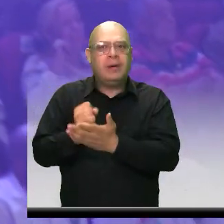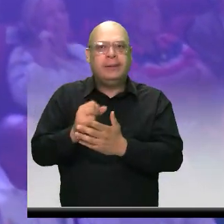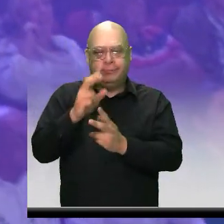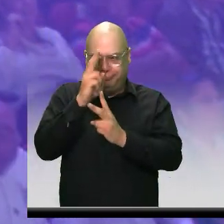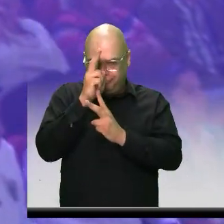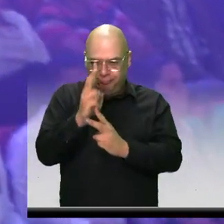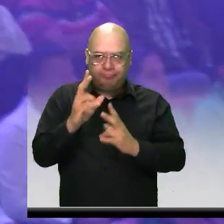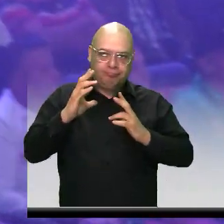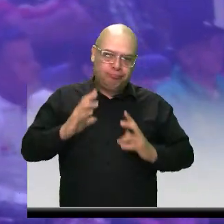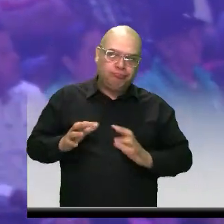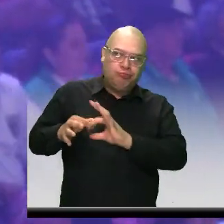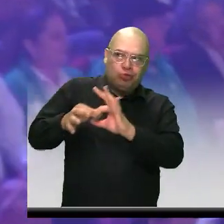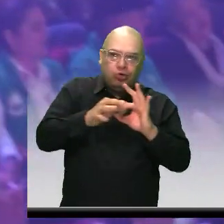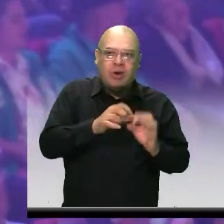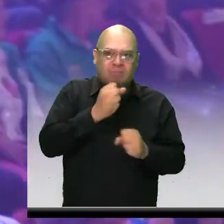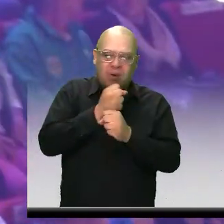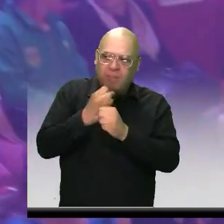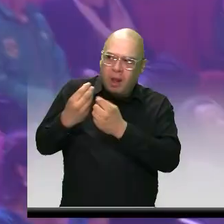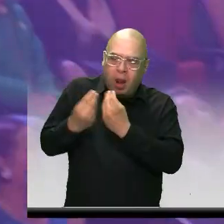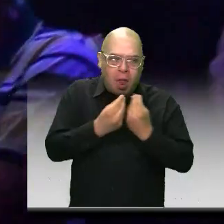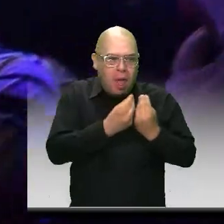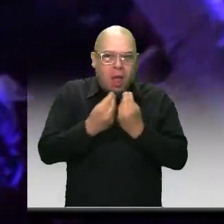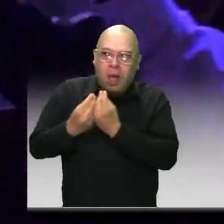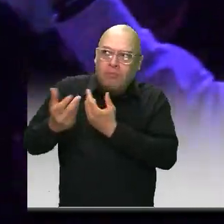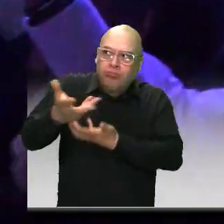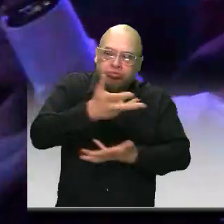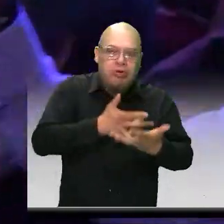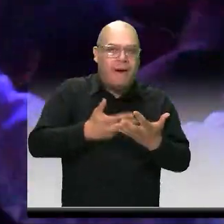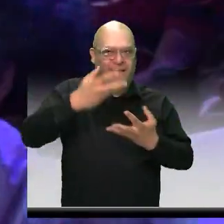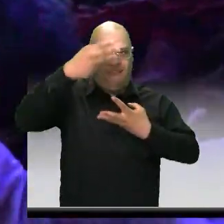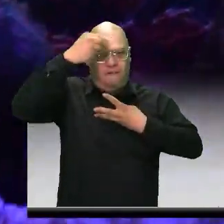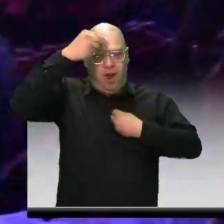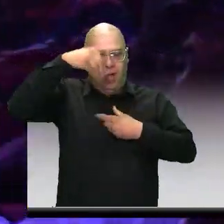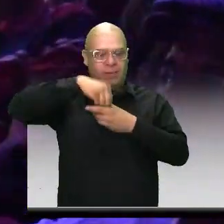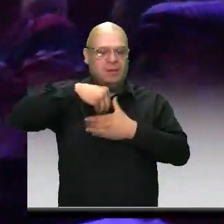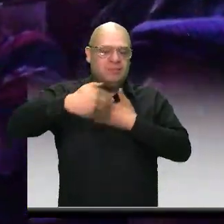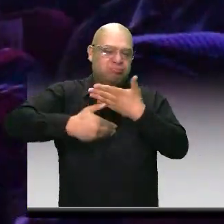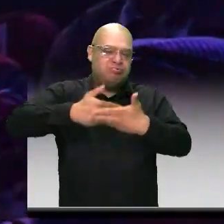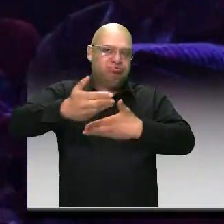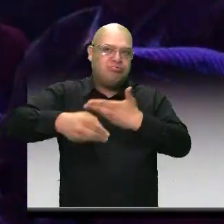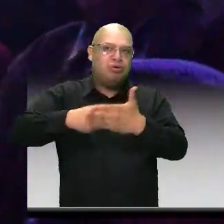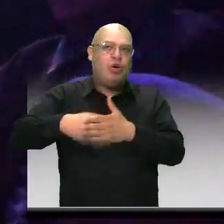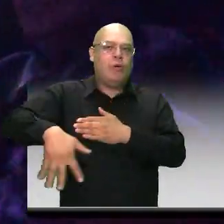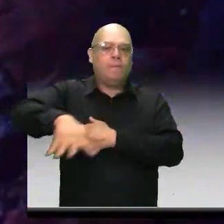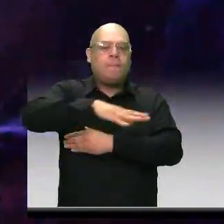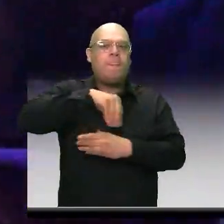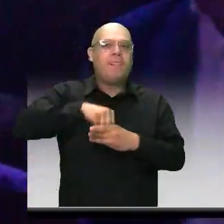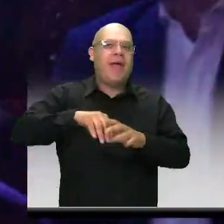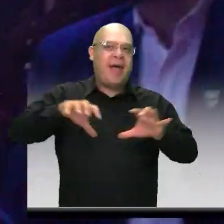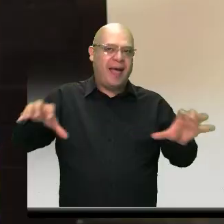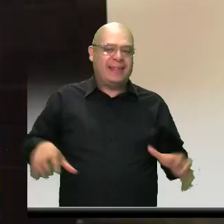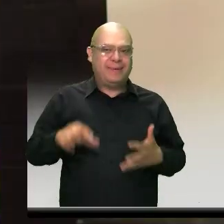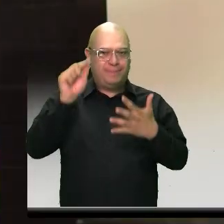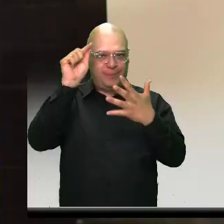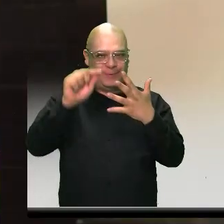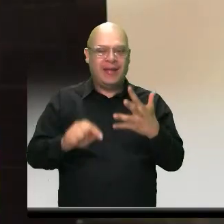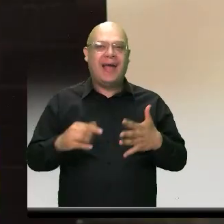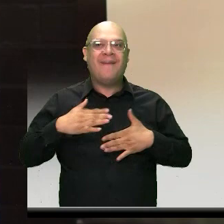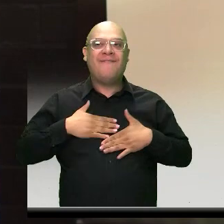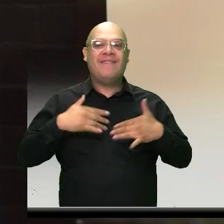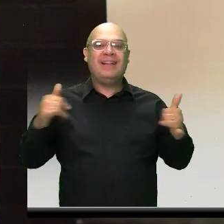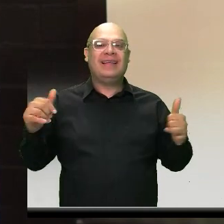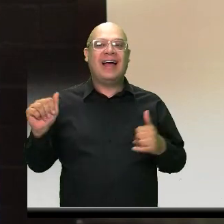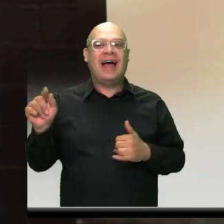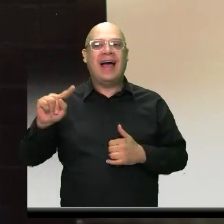comunal, del compañerismo, valores y a desarrollar el territorio a través de diferentes acciones. Felicitamos a Aso Comunal,